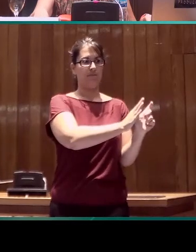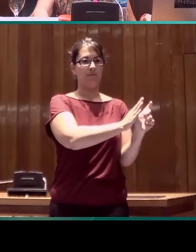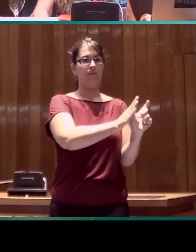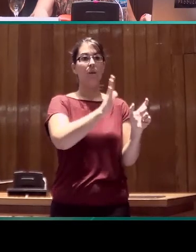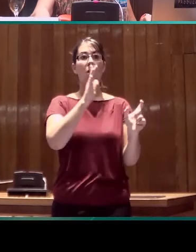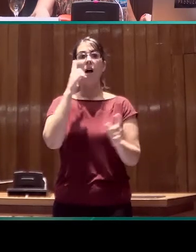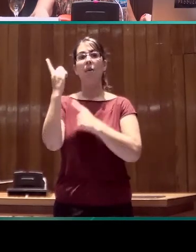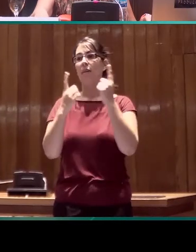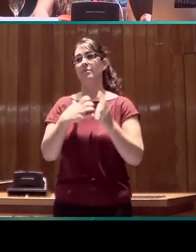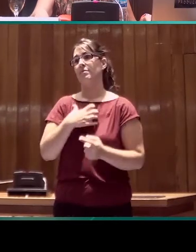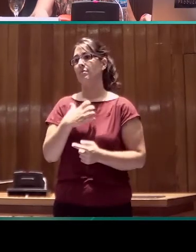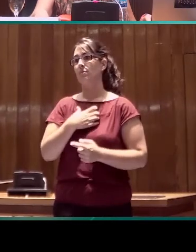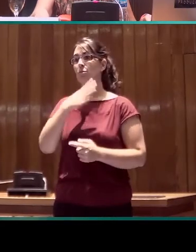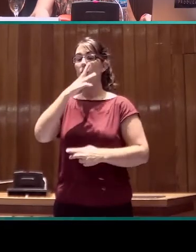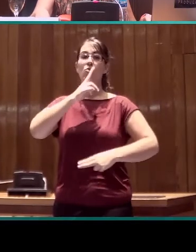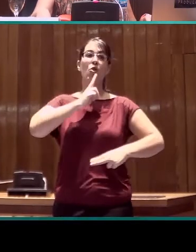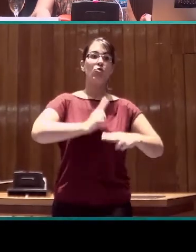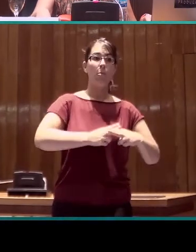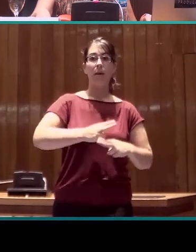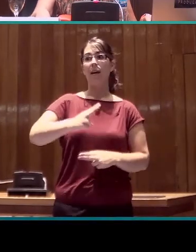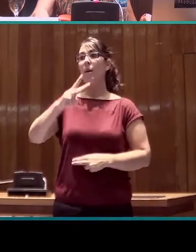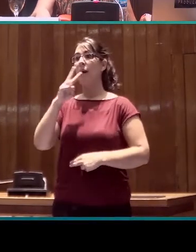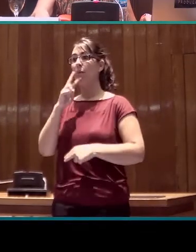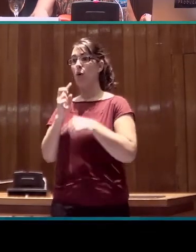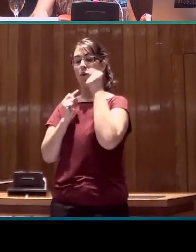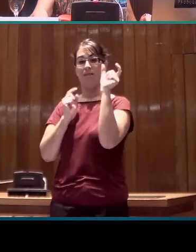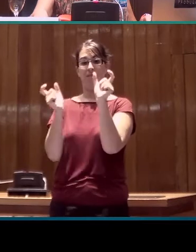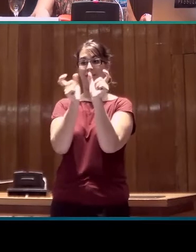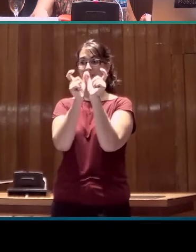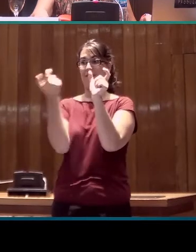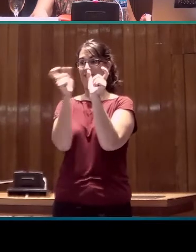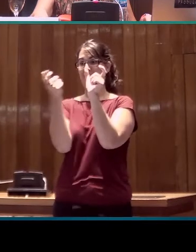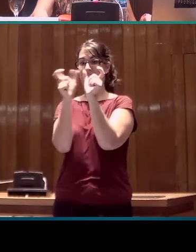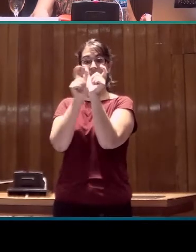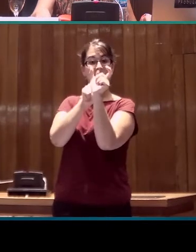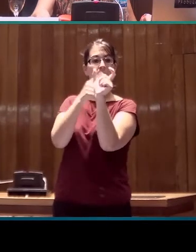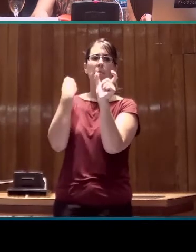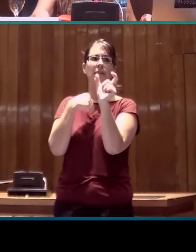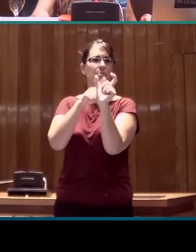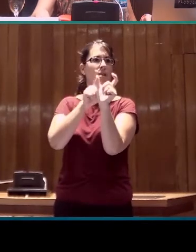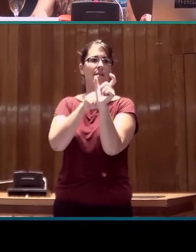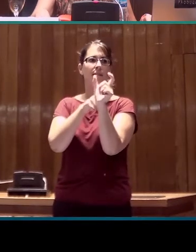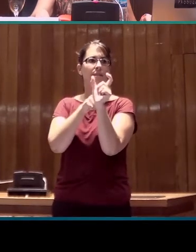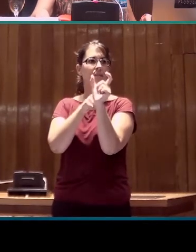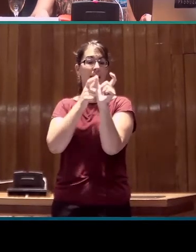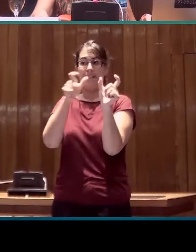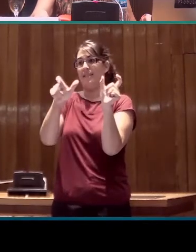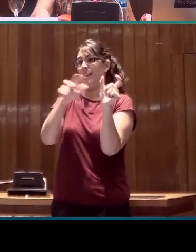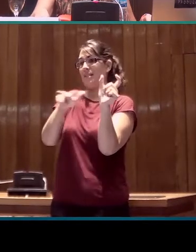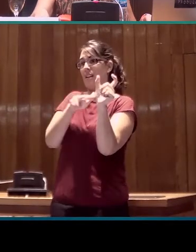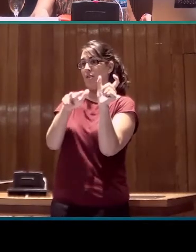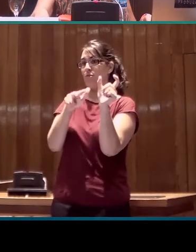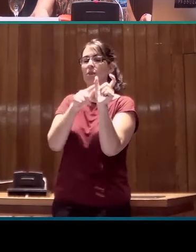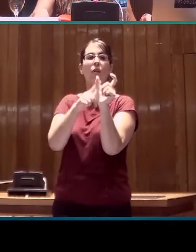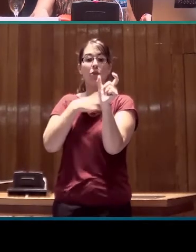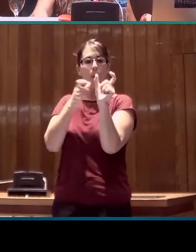nombre y el verbo no remiten a la misma raíz y a veces porque la propia dinámica de la investigación no nos aconseja eso, porque